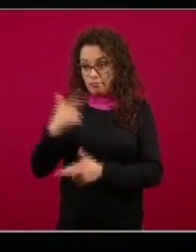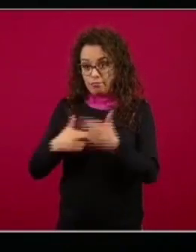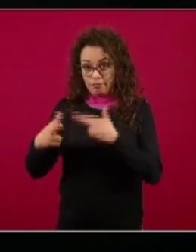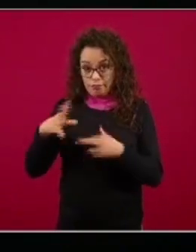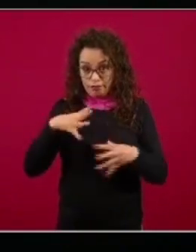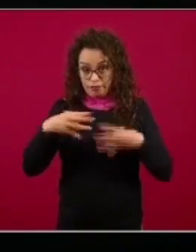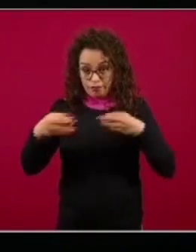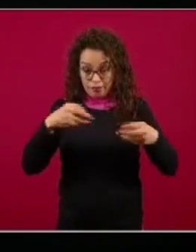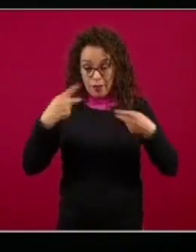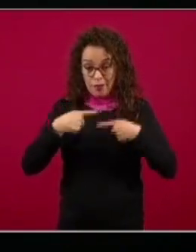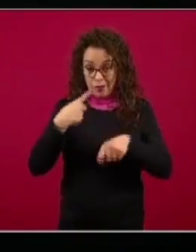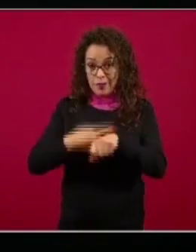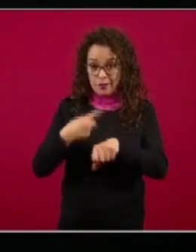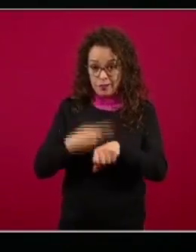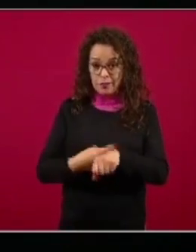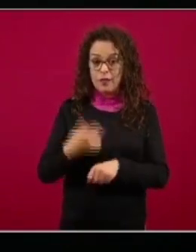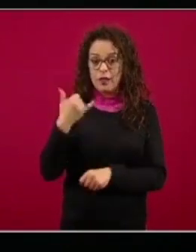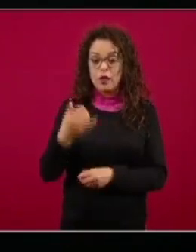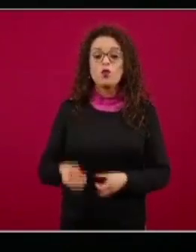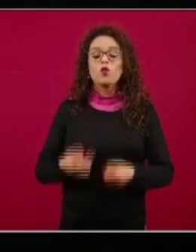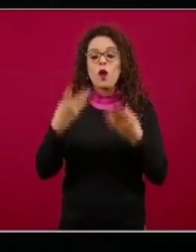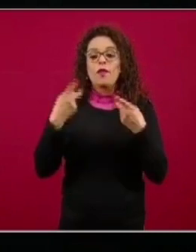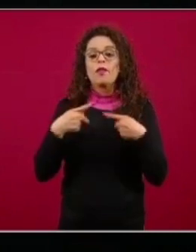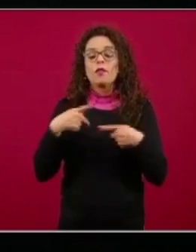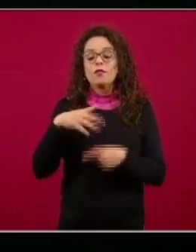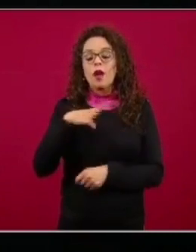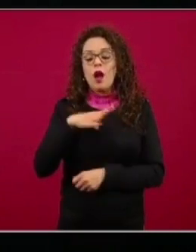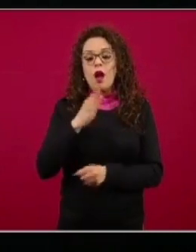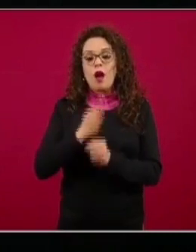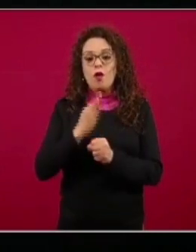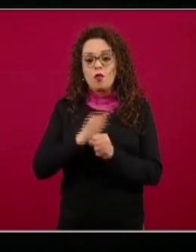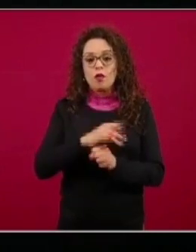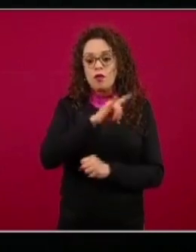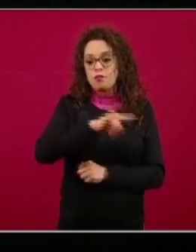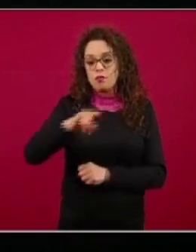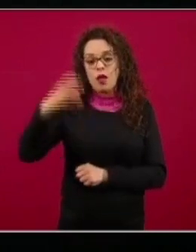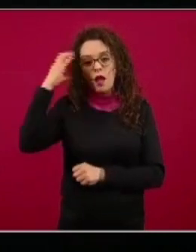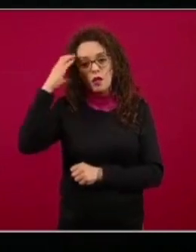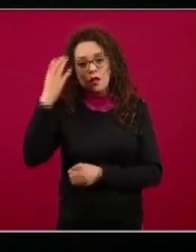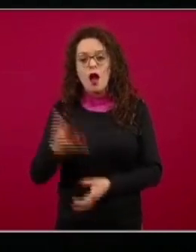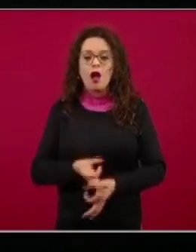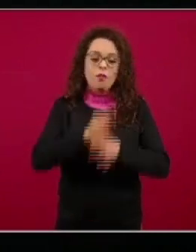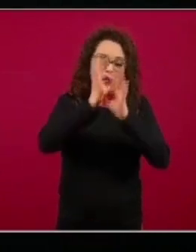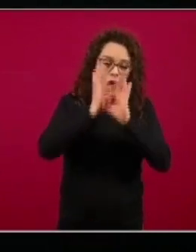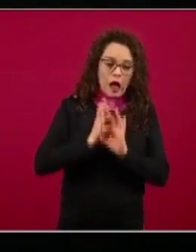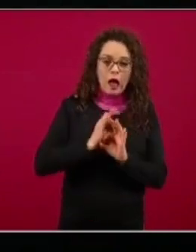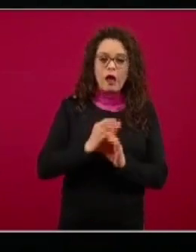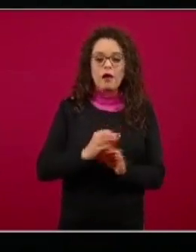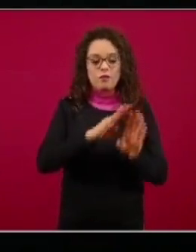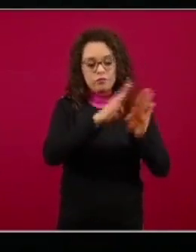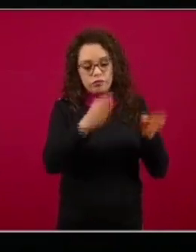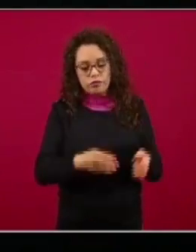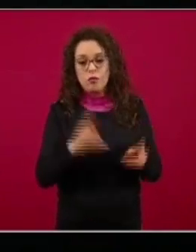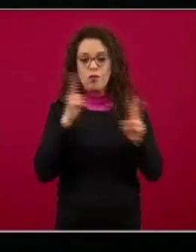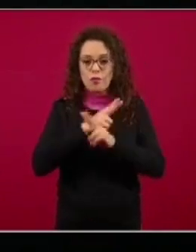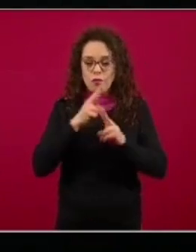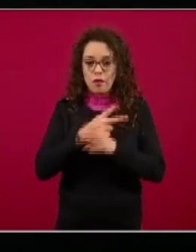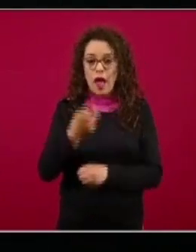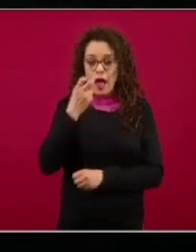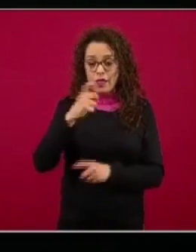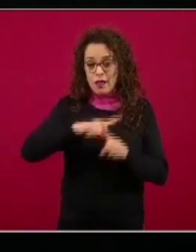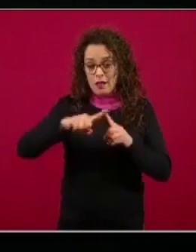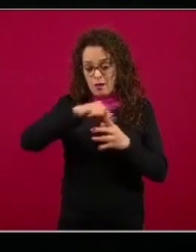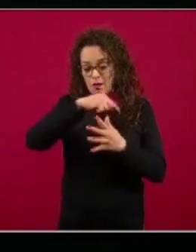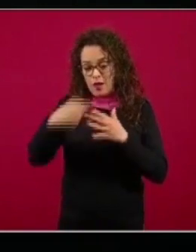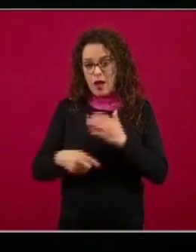están viviendo con cuánto personal cuántas personas están en camas intubadas si nos pueden dar esos datos que demuestra